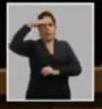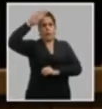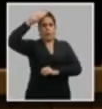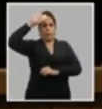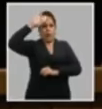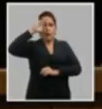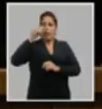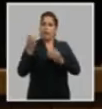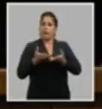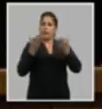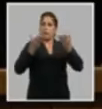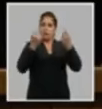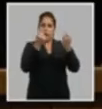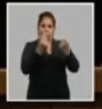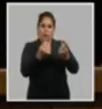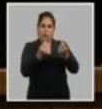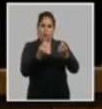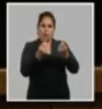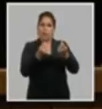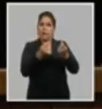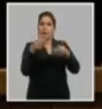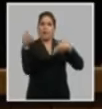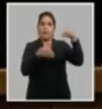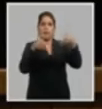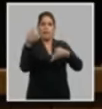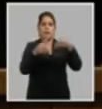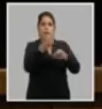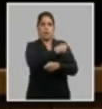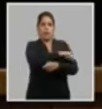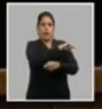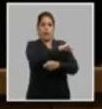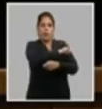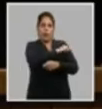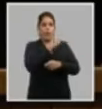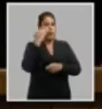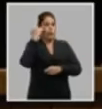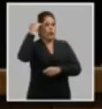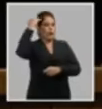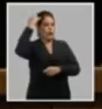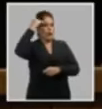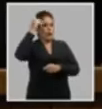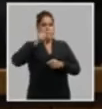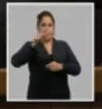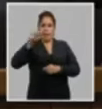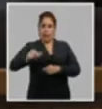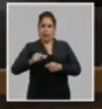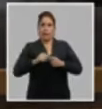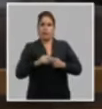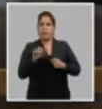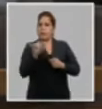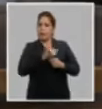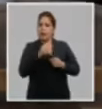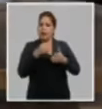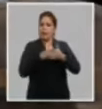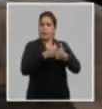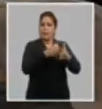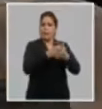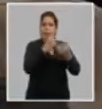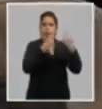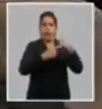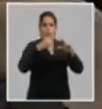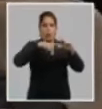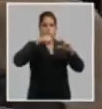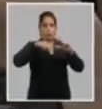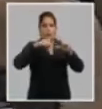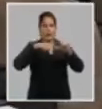el desarrollo económico la participación y elevación del nivel de vida del pueblo enfrentar los